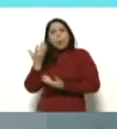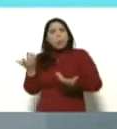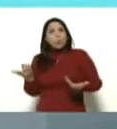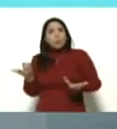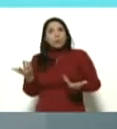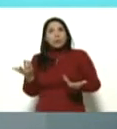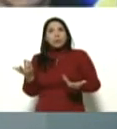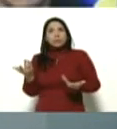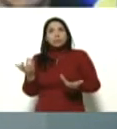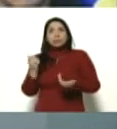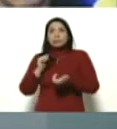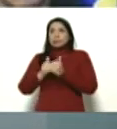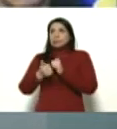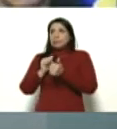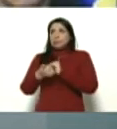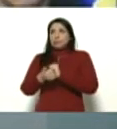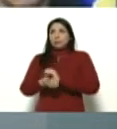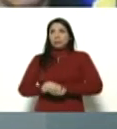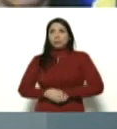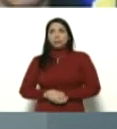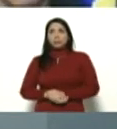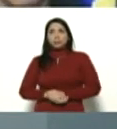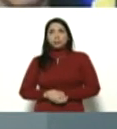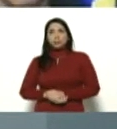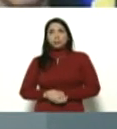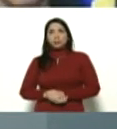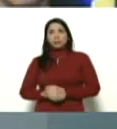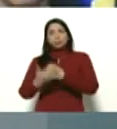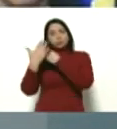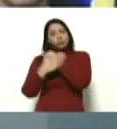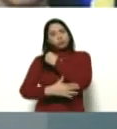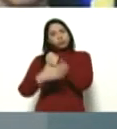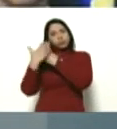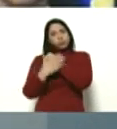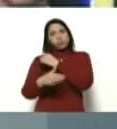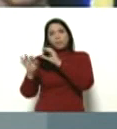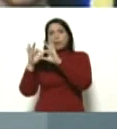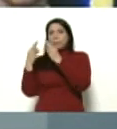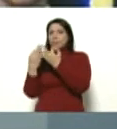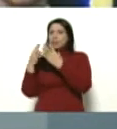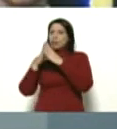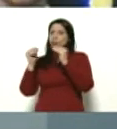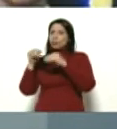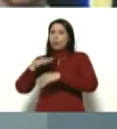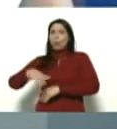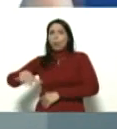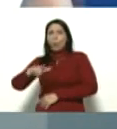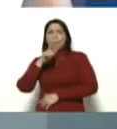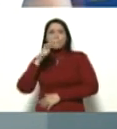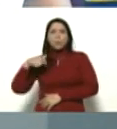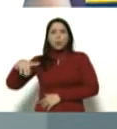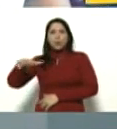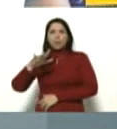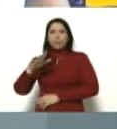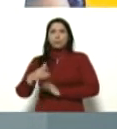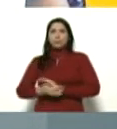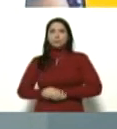atleta de Tucupido, mis condolencias a su familia y a todo el pueblo de Tucupido y del Guarico.